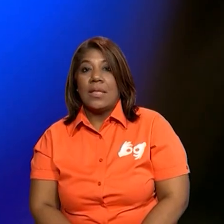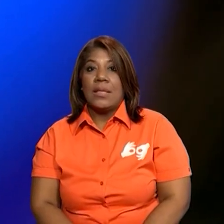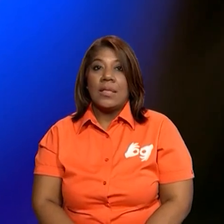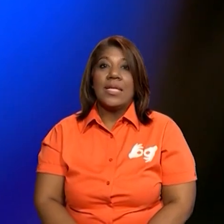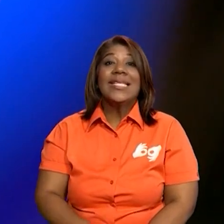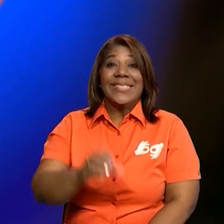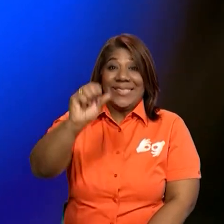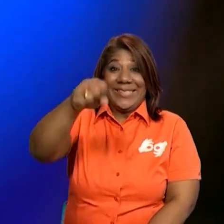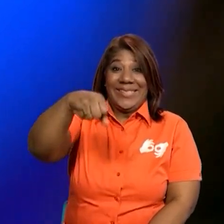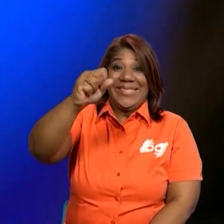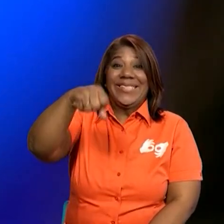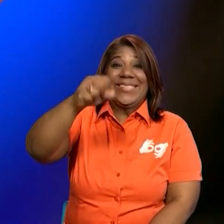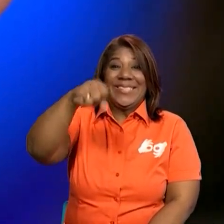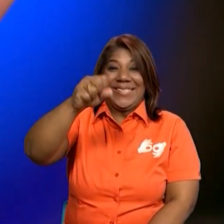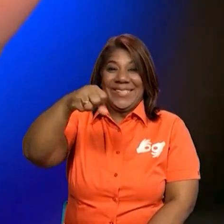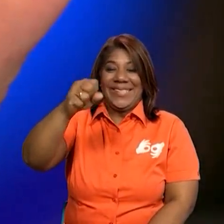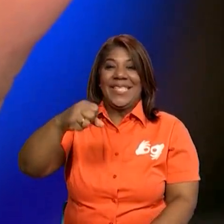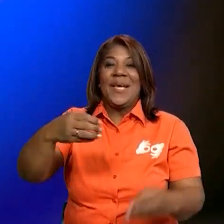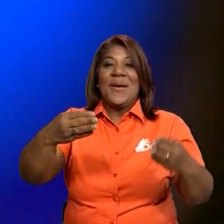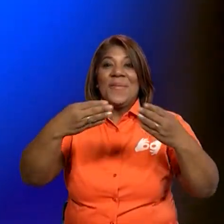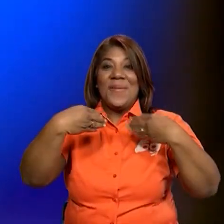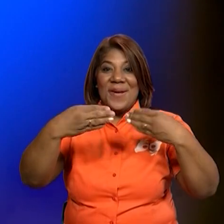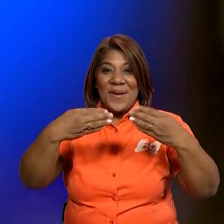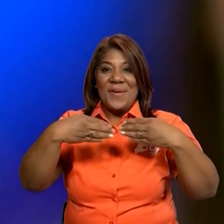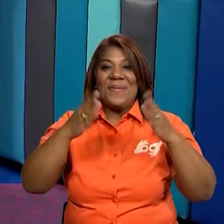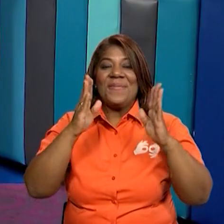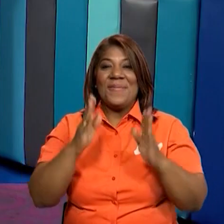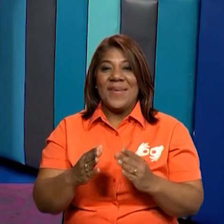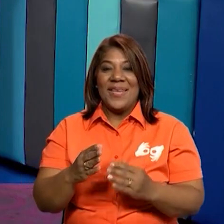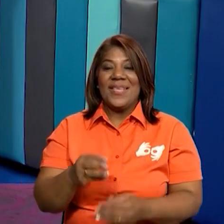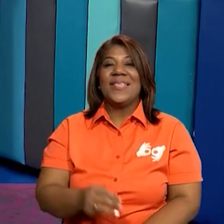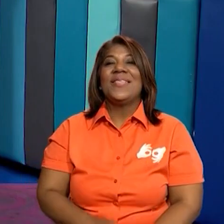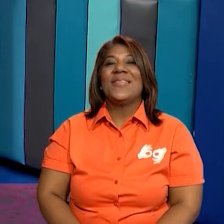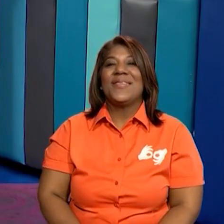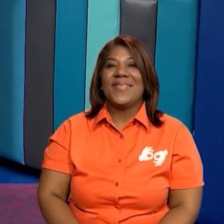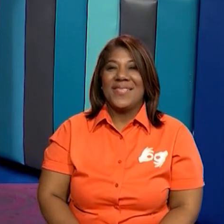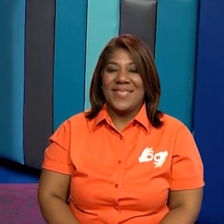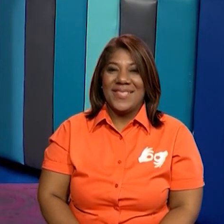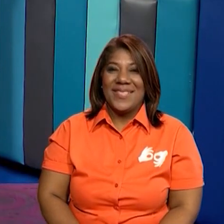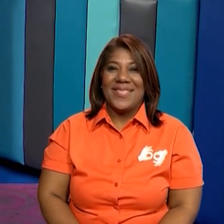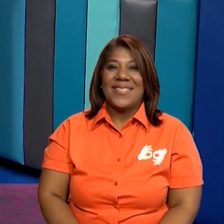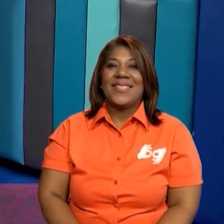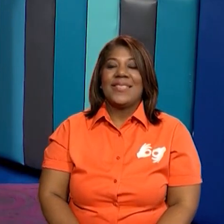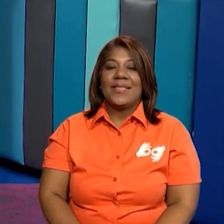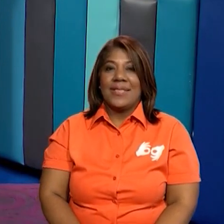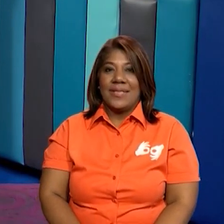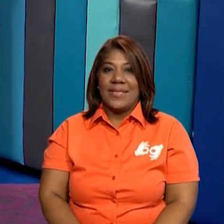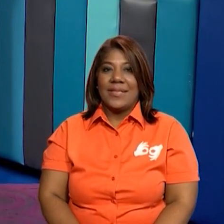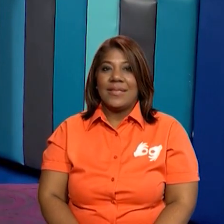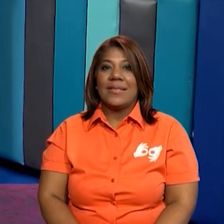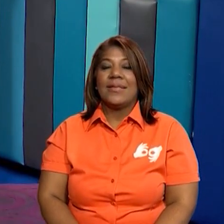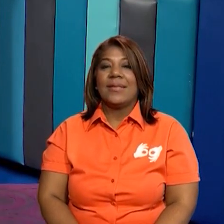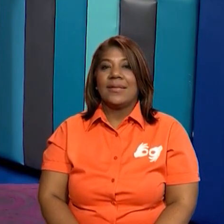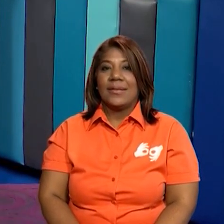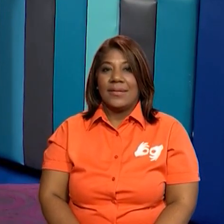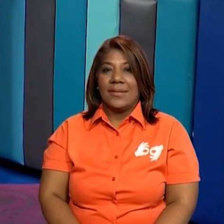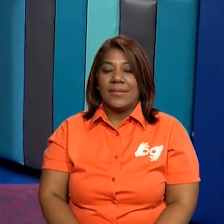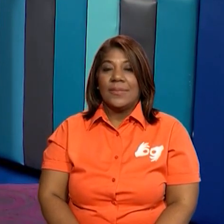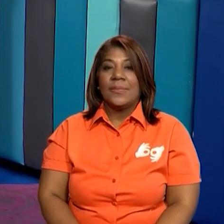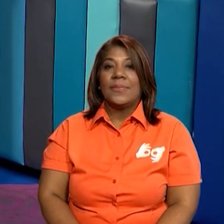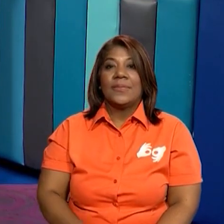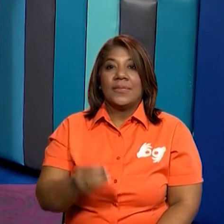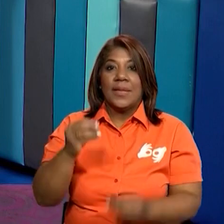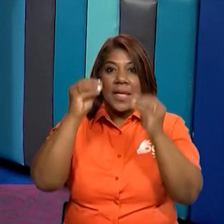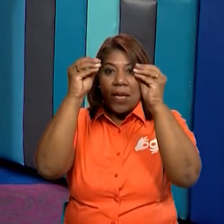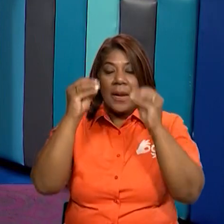¡Sí! Esta sí es un balboa. Esta es mi vuelto, entonces. Esta la puedo tener yo. Y por último, ¿qué